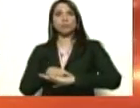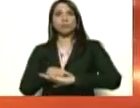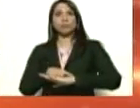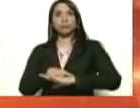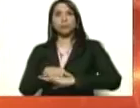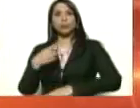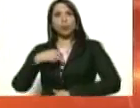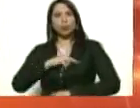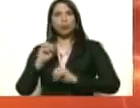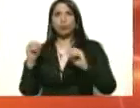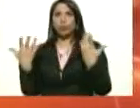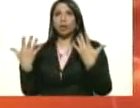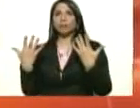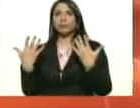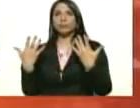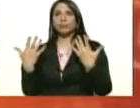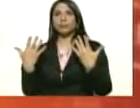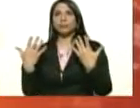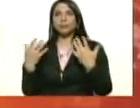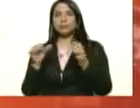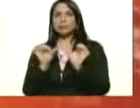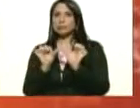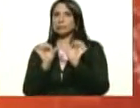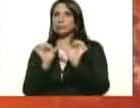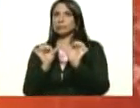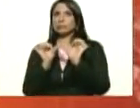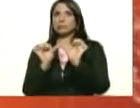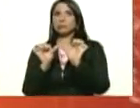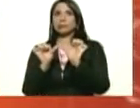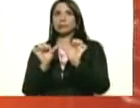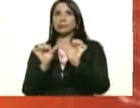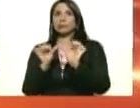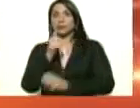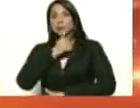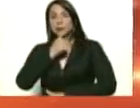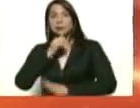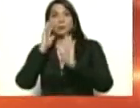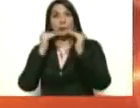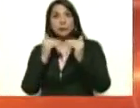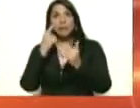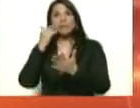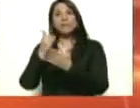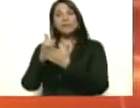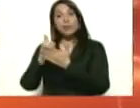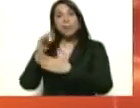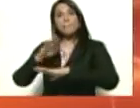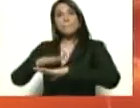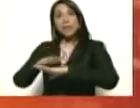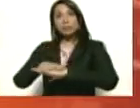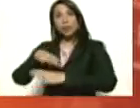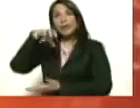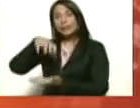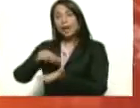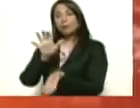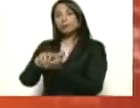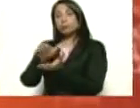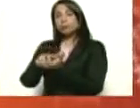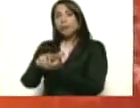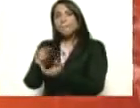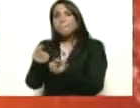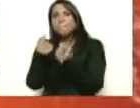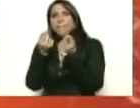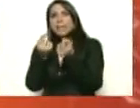Hemos logrado contener la situación. Pero fíjense lo que pasó en Nueva Esparta. Un pequeño error